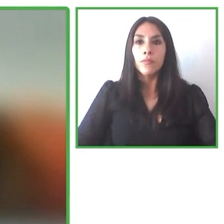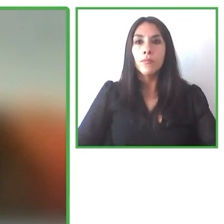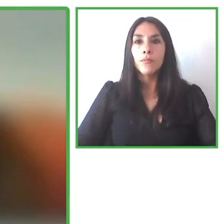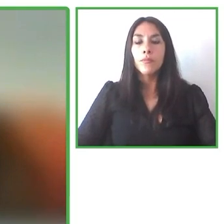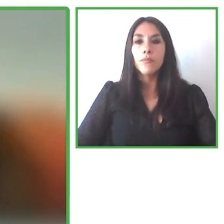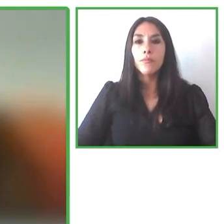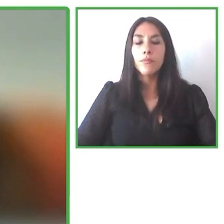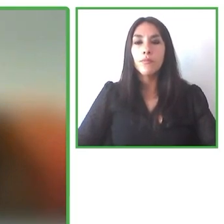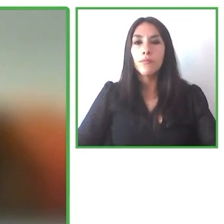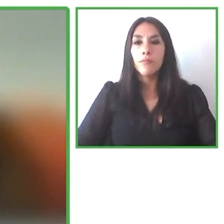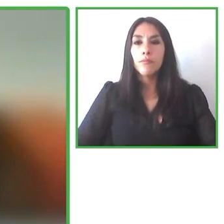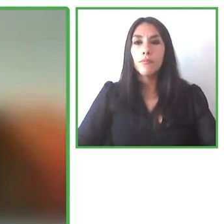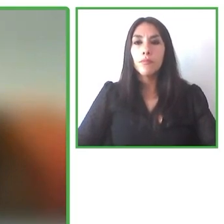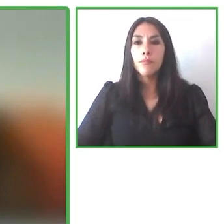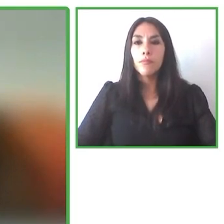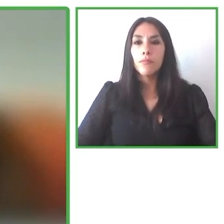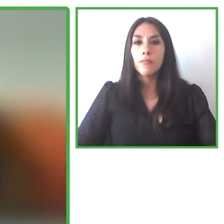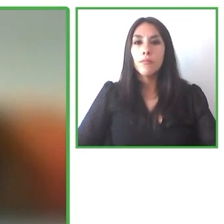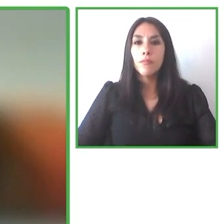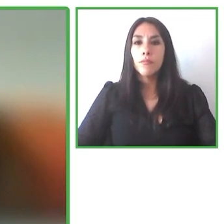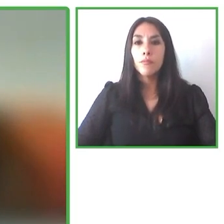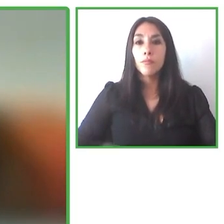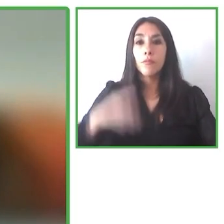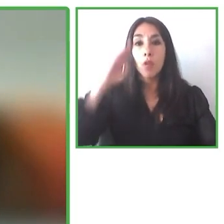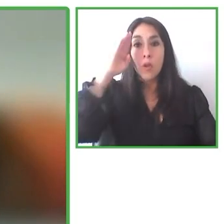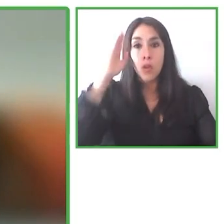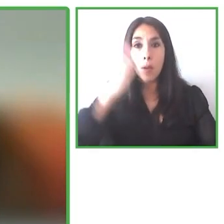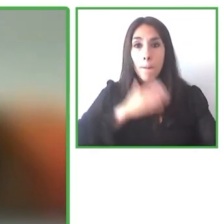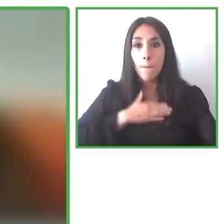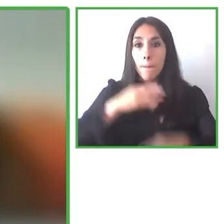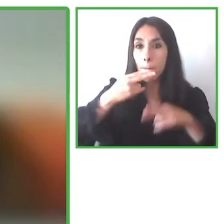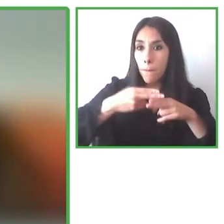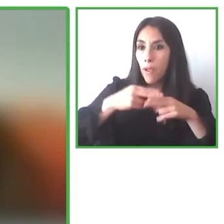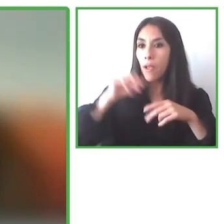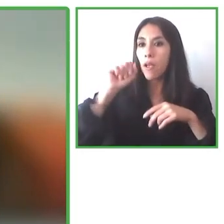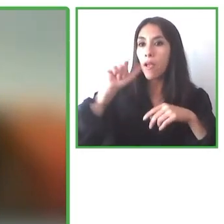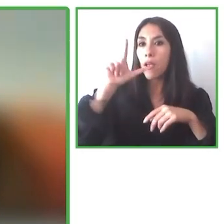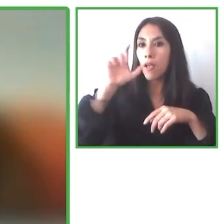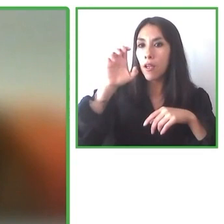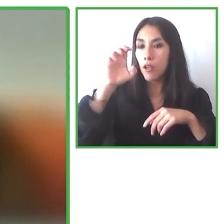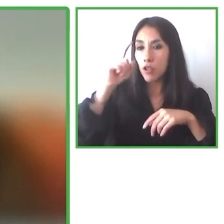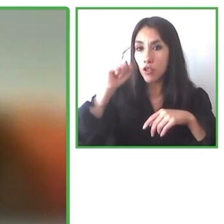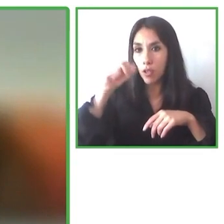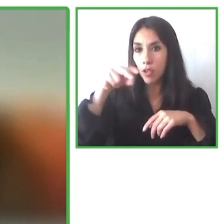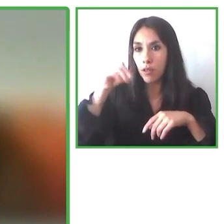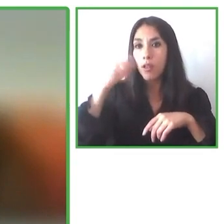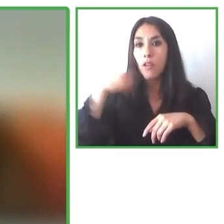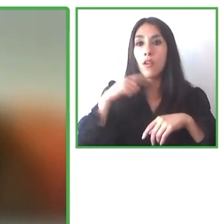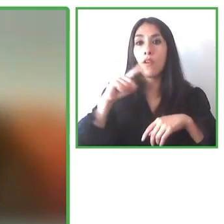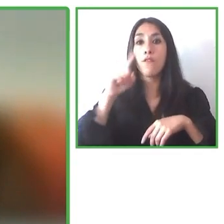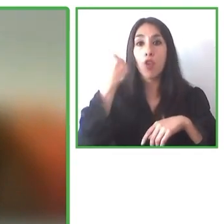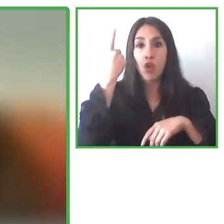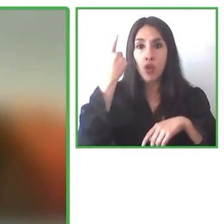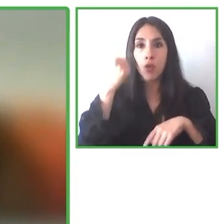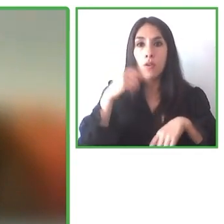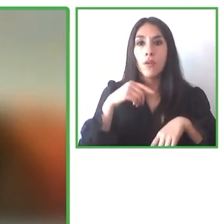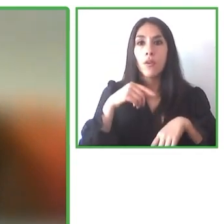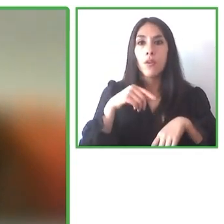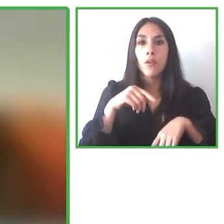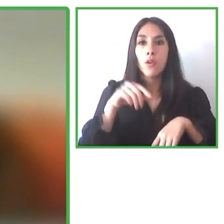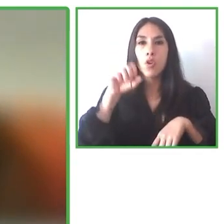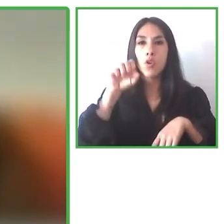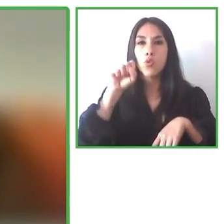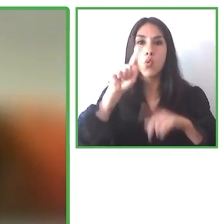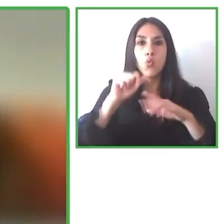Hola mi nombre es Alexander soy uno de los fundadores de Surbrider es una empresa danés que